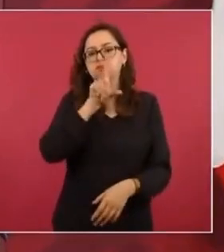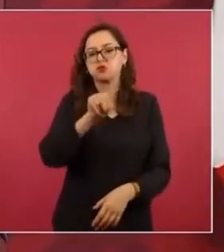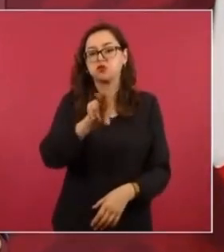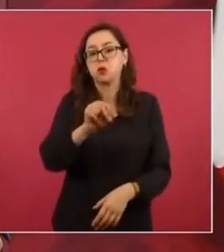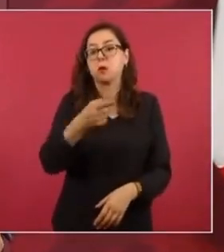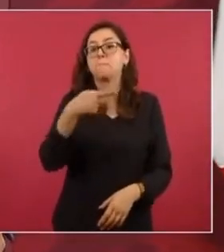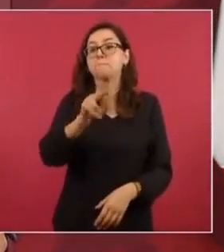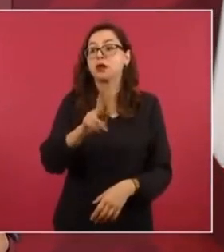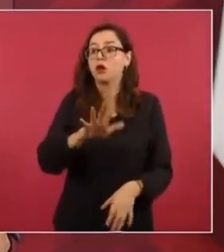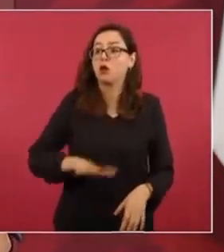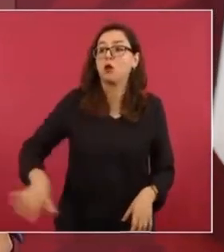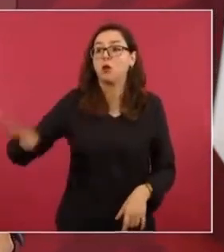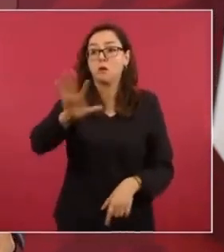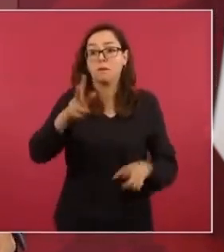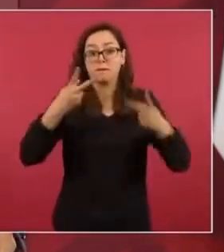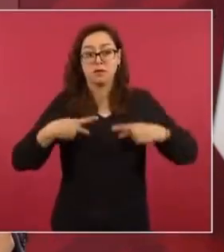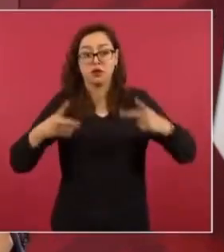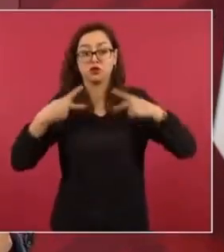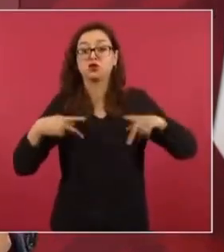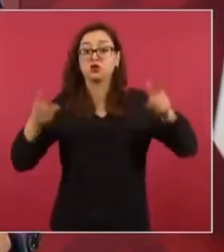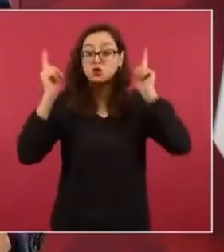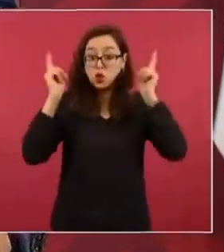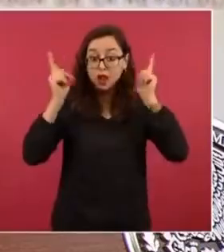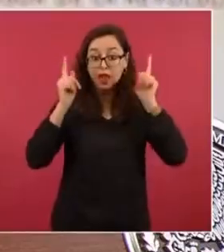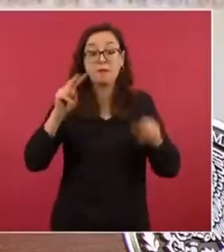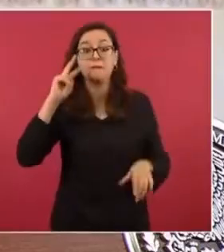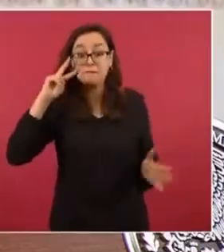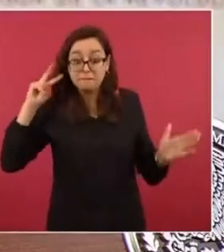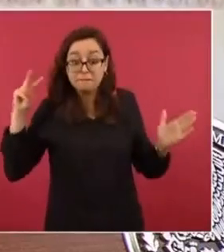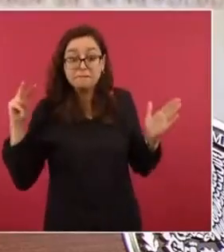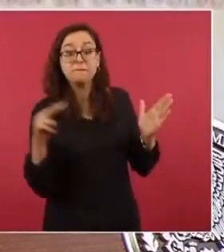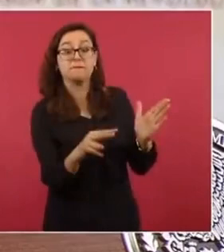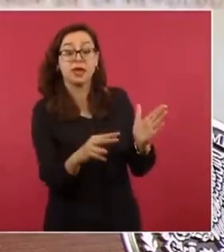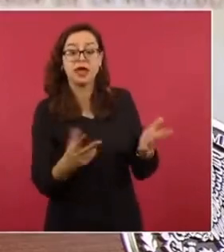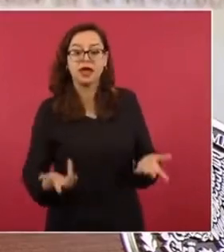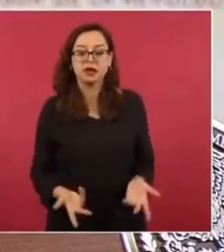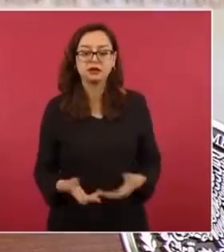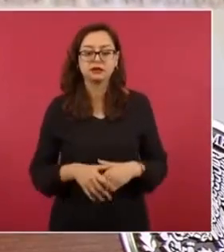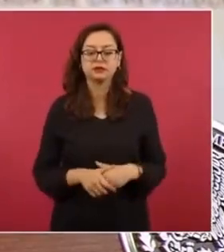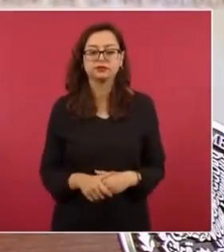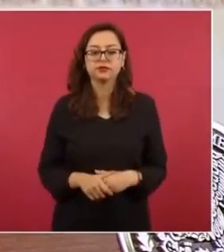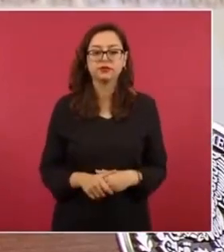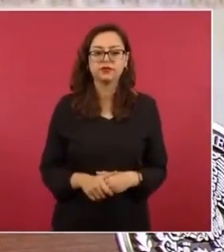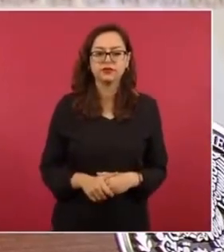Vean ese documental sobre este asunto, ¿cómo se llama el documental?